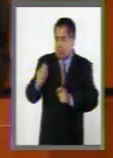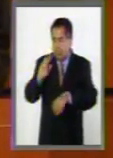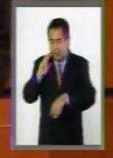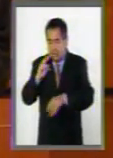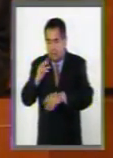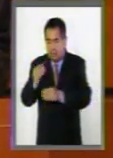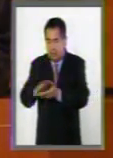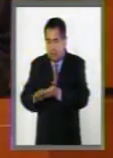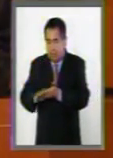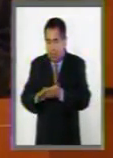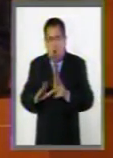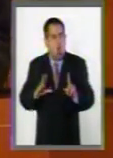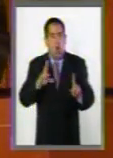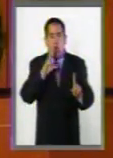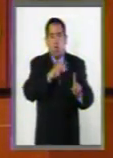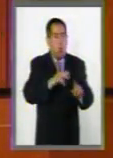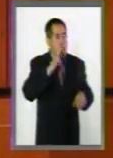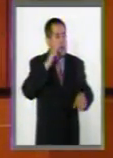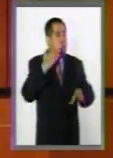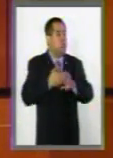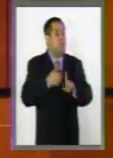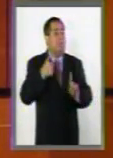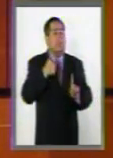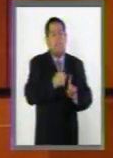responsabilidad del acto cometido.